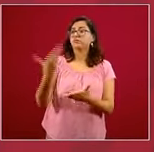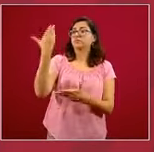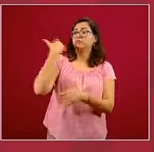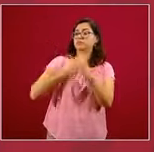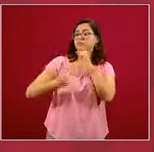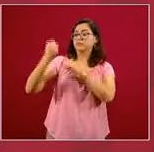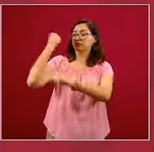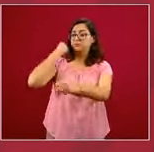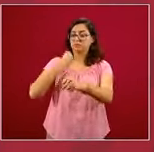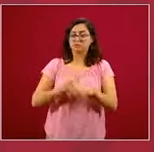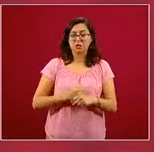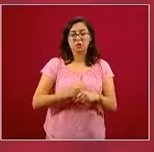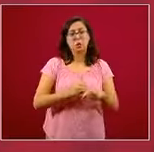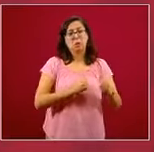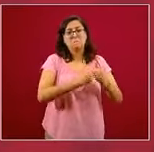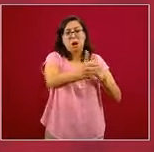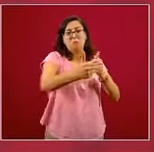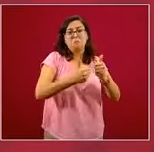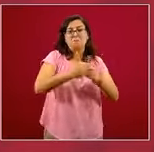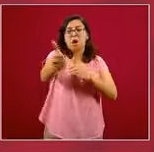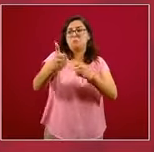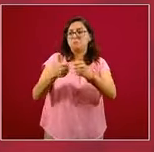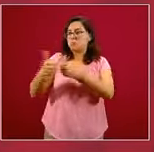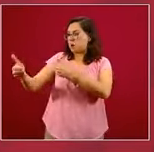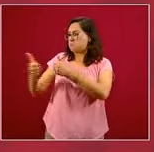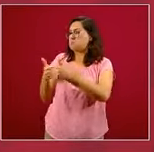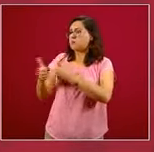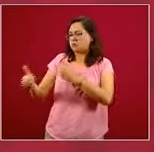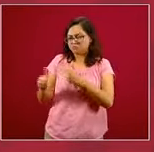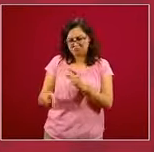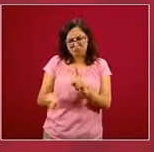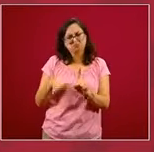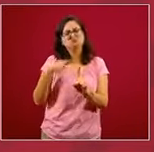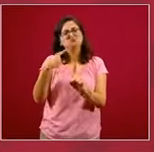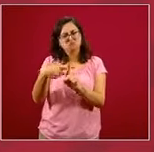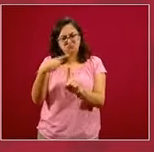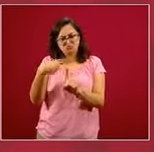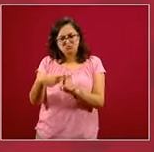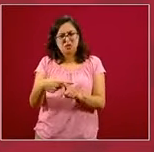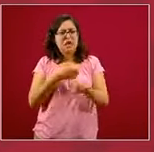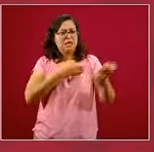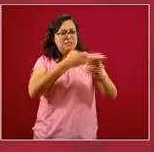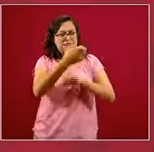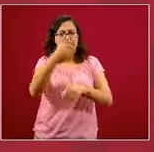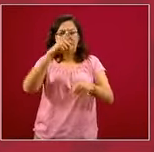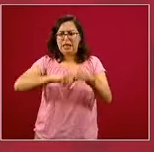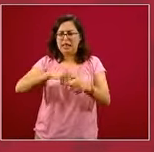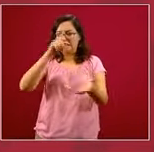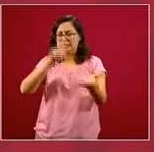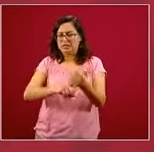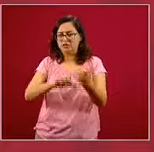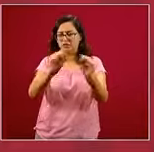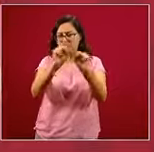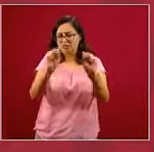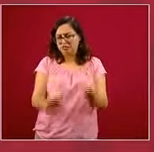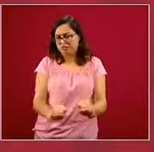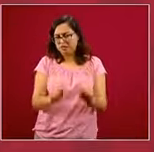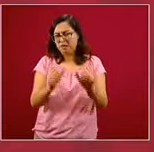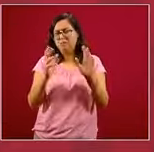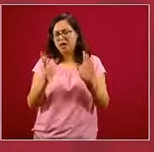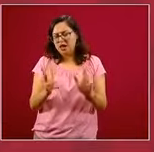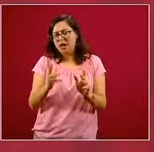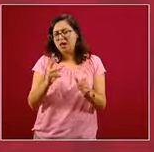rendimientos positivos en la medida en que los sistemas locales de salud, como se les denominaba en el término